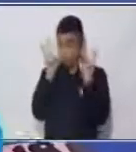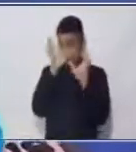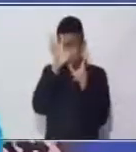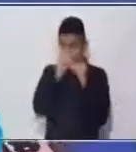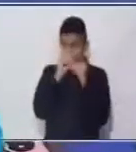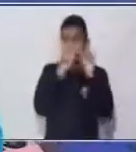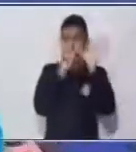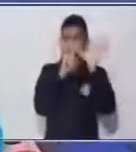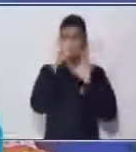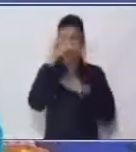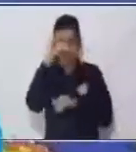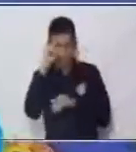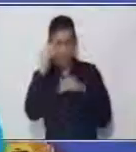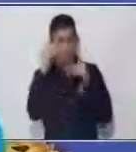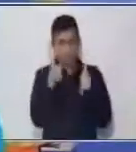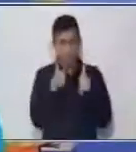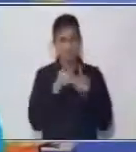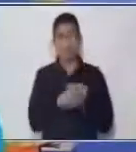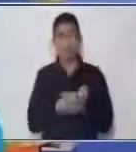sesenta